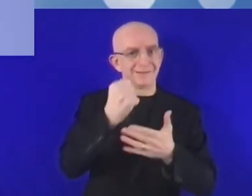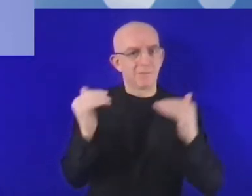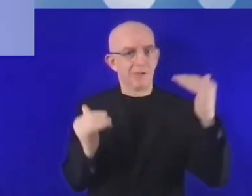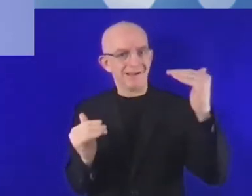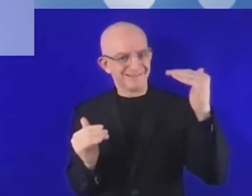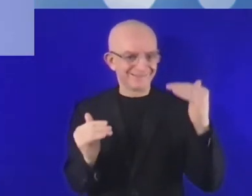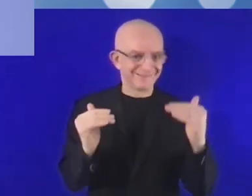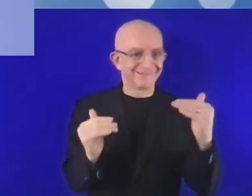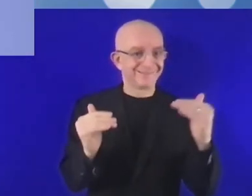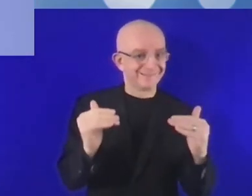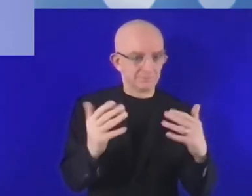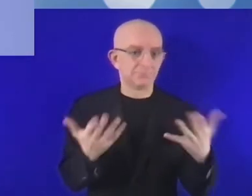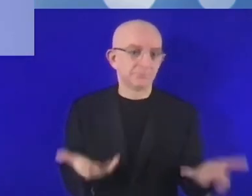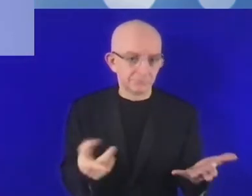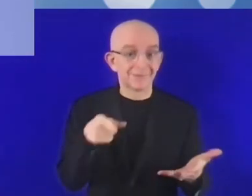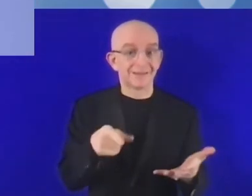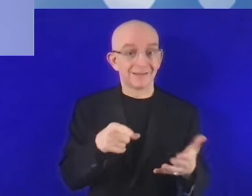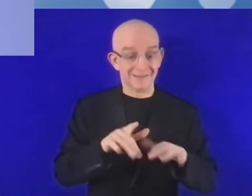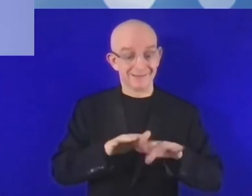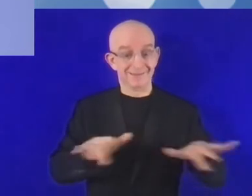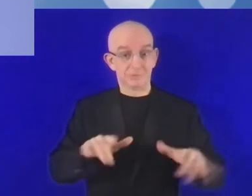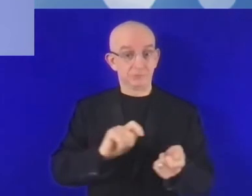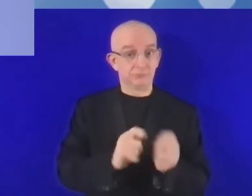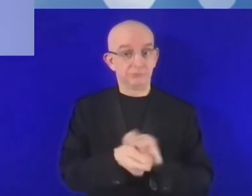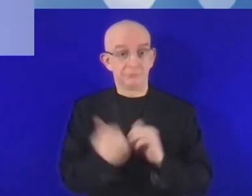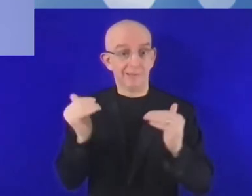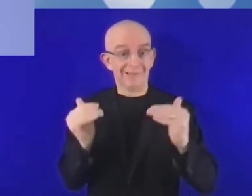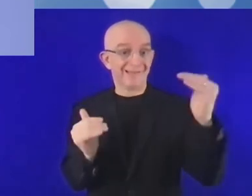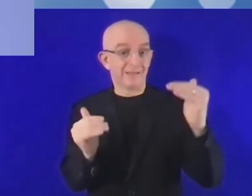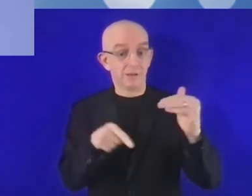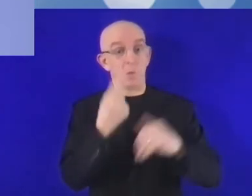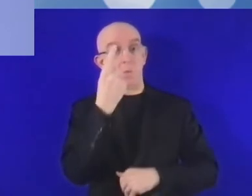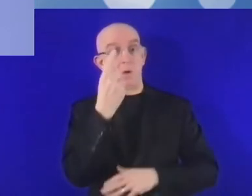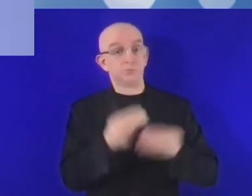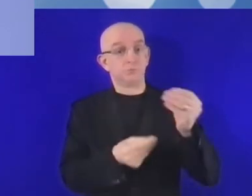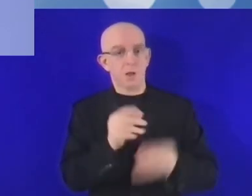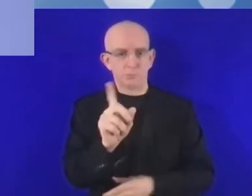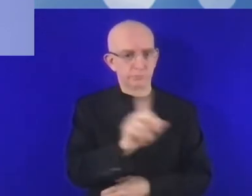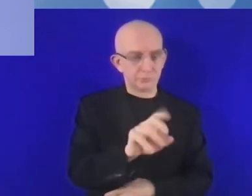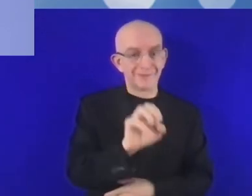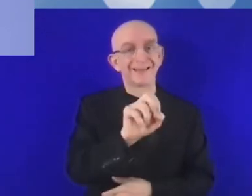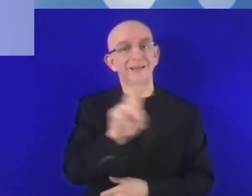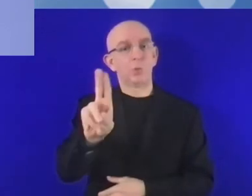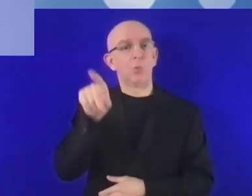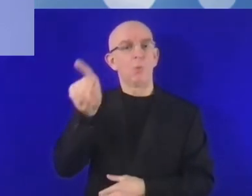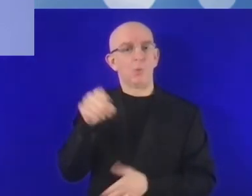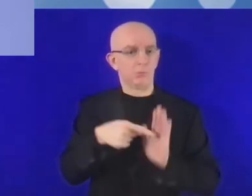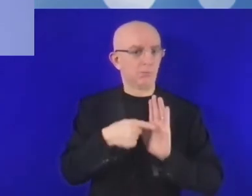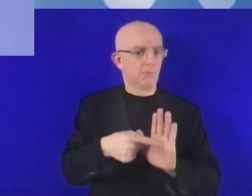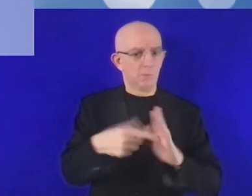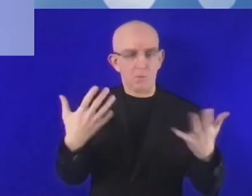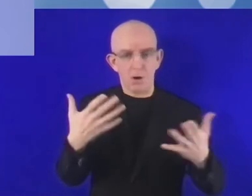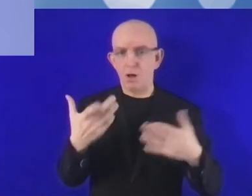Evidentemente, la brecha digital no es la única preocupación a la que nos enfrentamos. La Unión